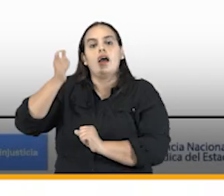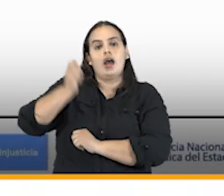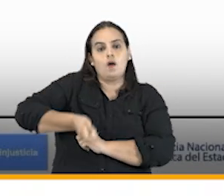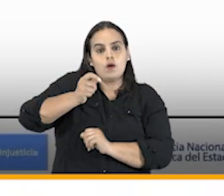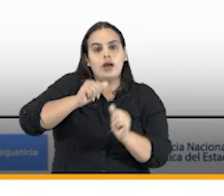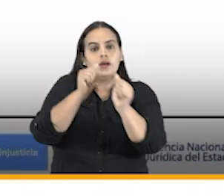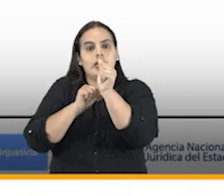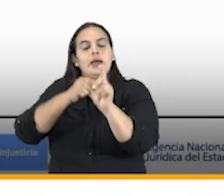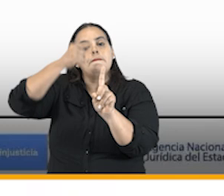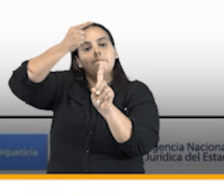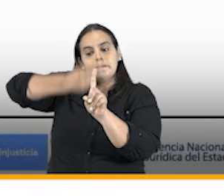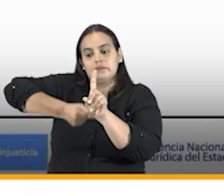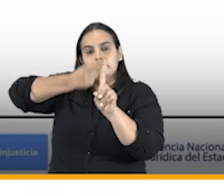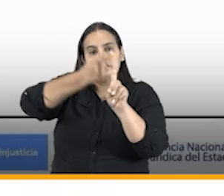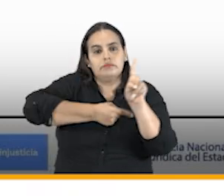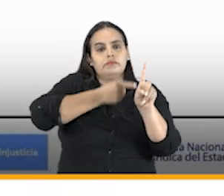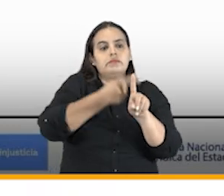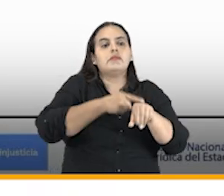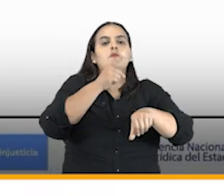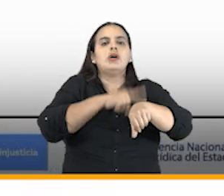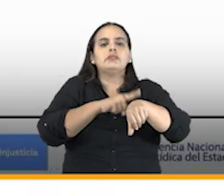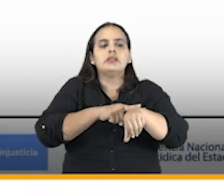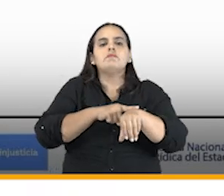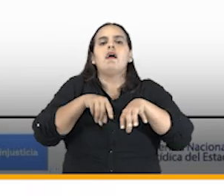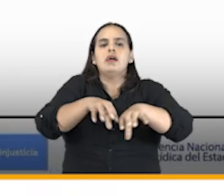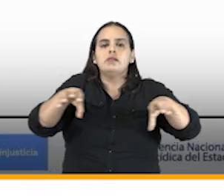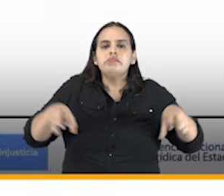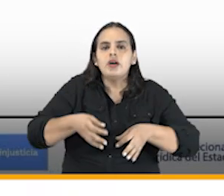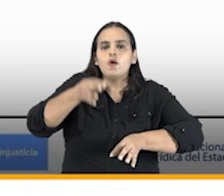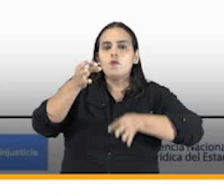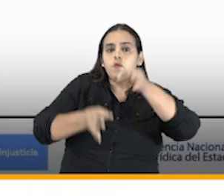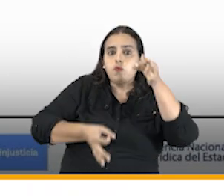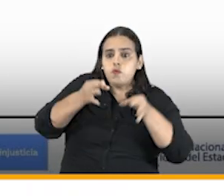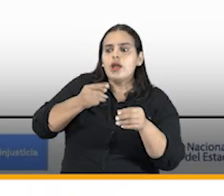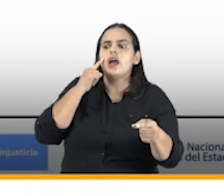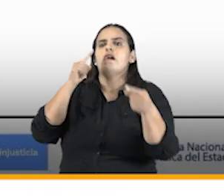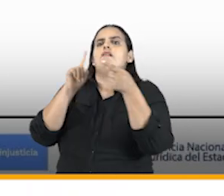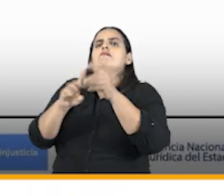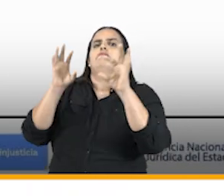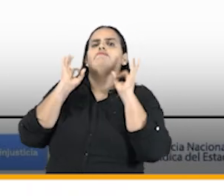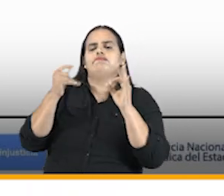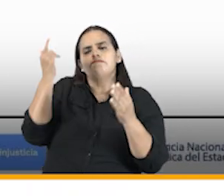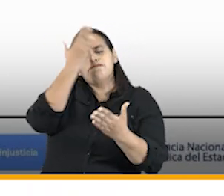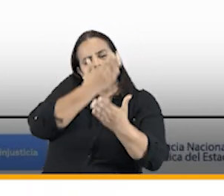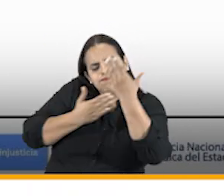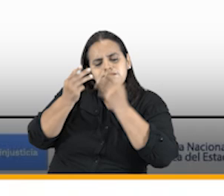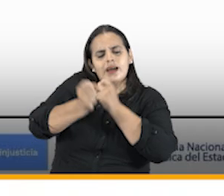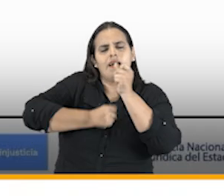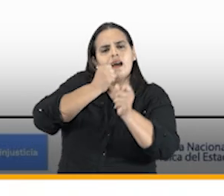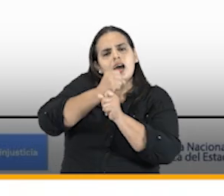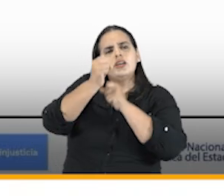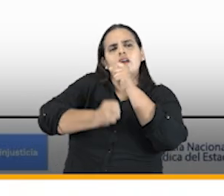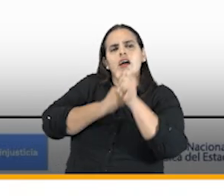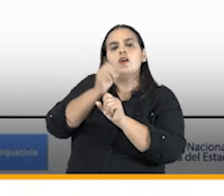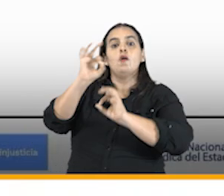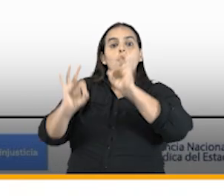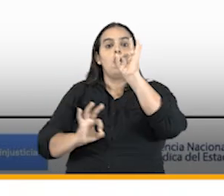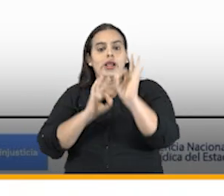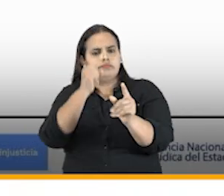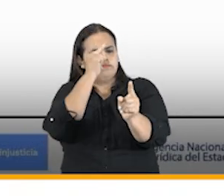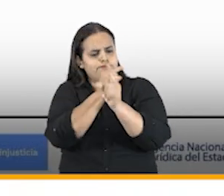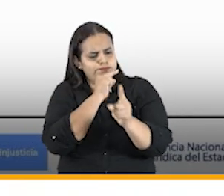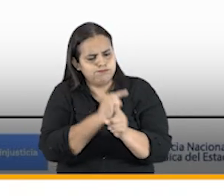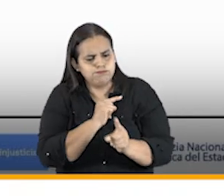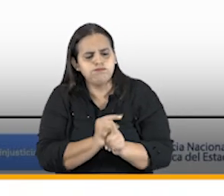cuántas horas se están dedicando a las actividades jurídicas y esto nos va a permitir analizando año a año la reorganización y optimización de los equipos de